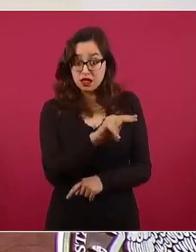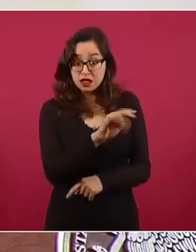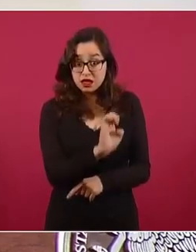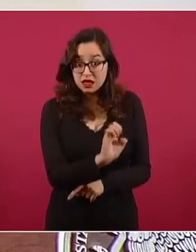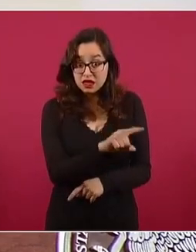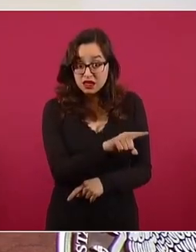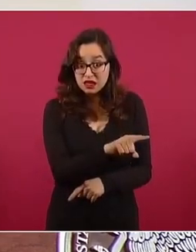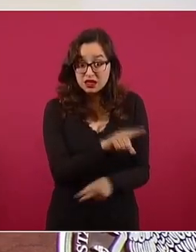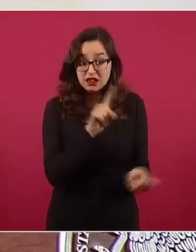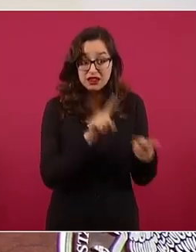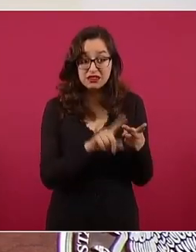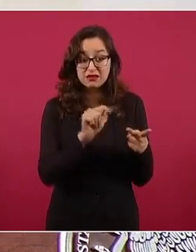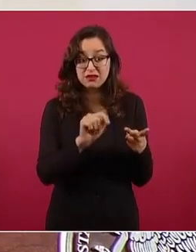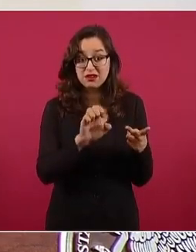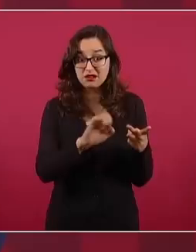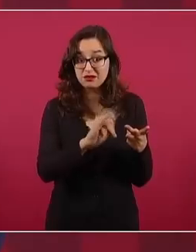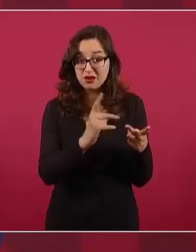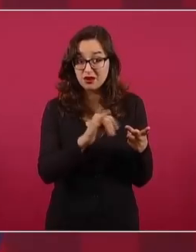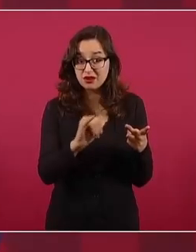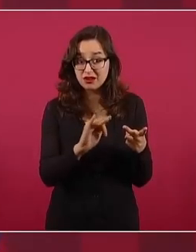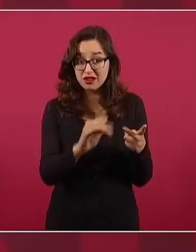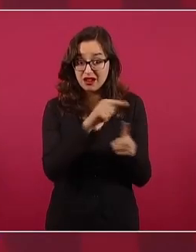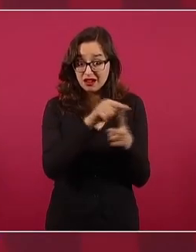es el tribunal electoral.